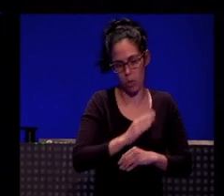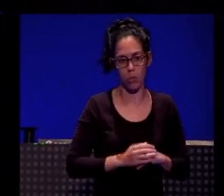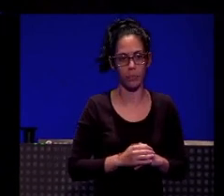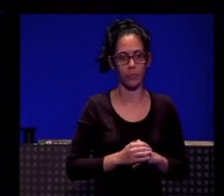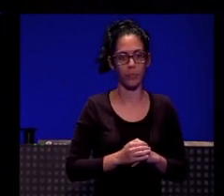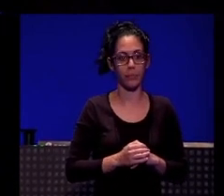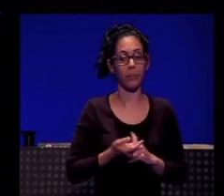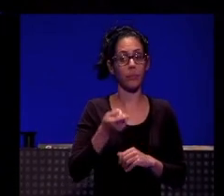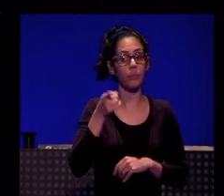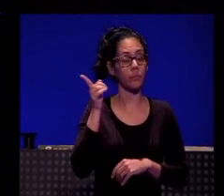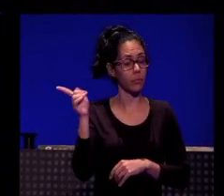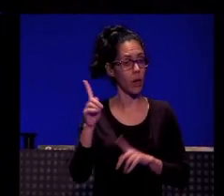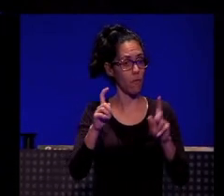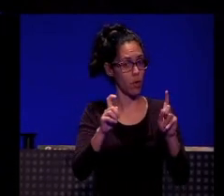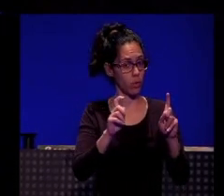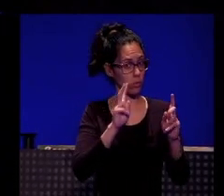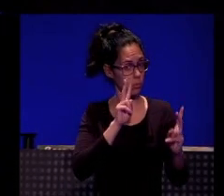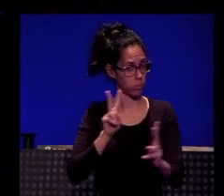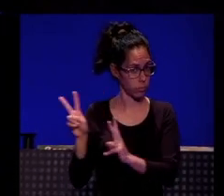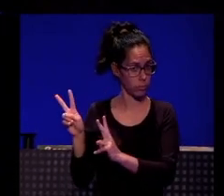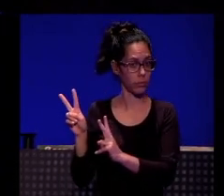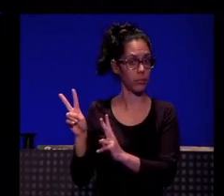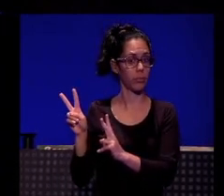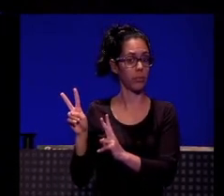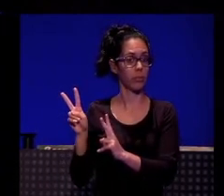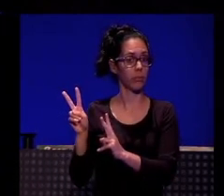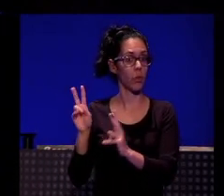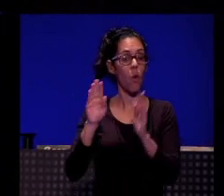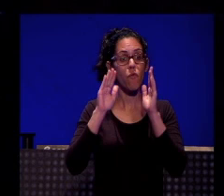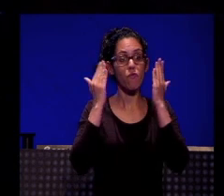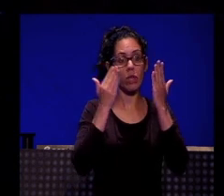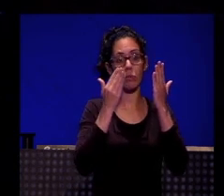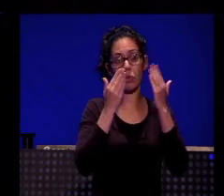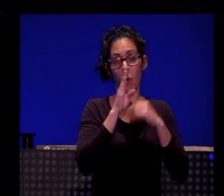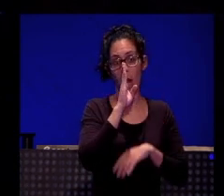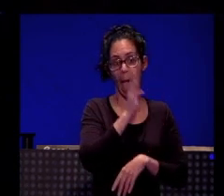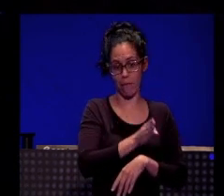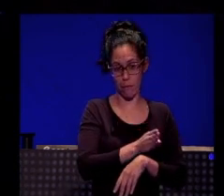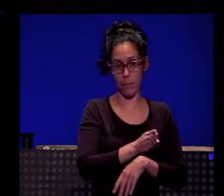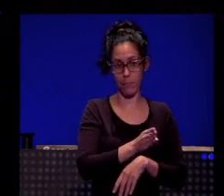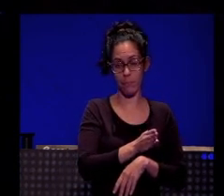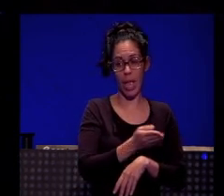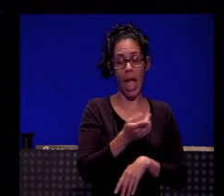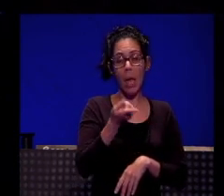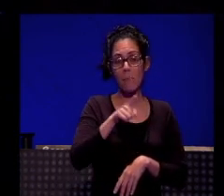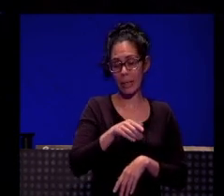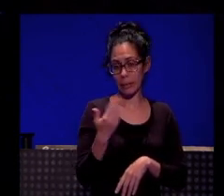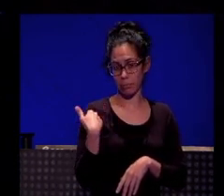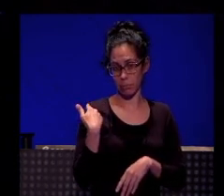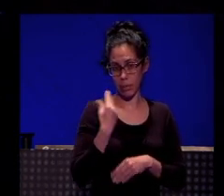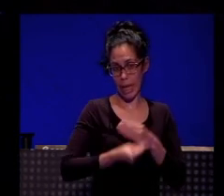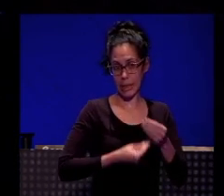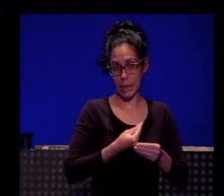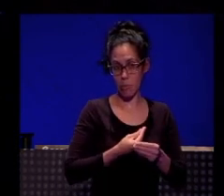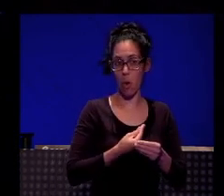Esta foto que veis aquí es de un Facebook Live que hicimos también hace unos meses con